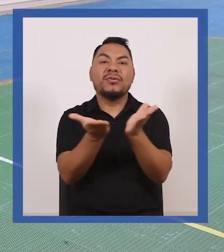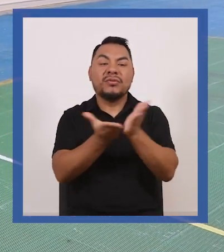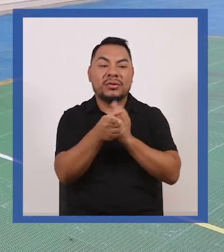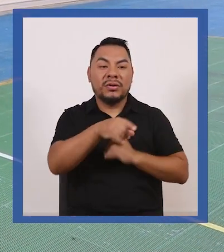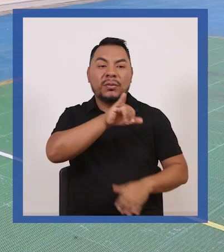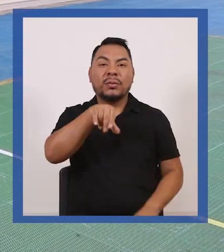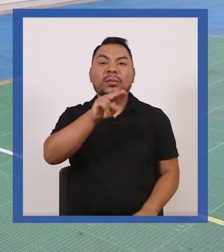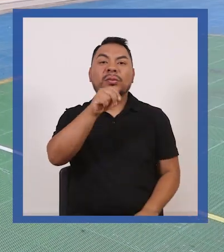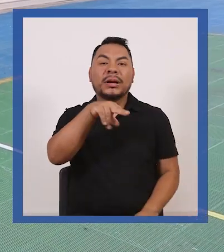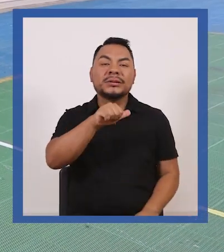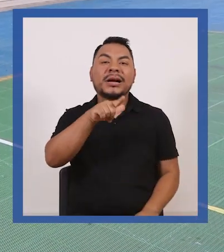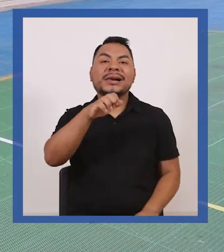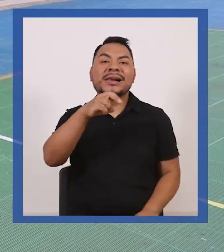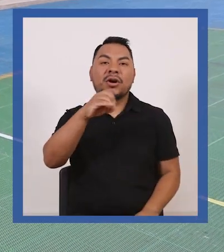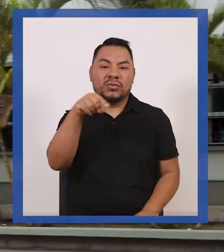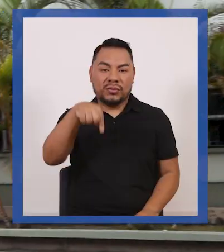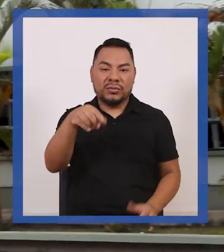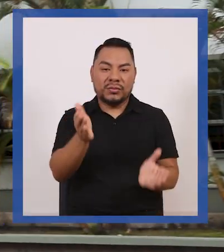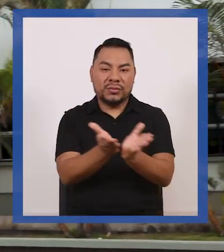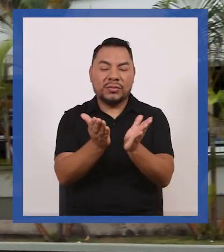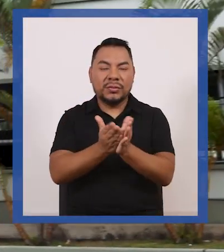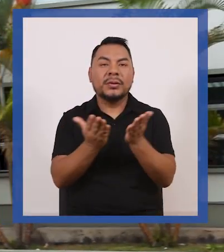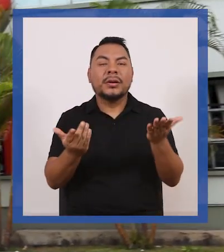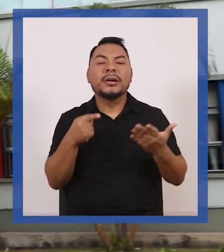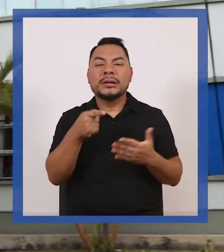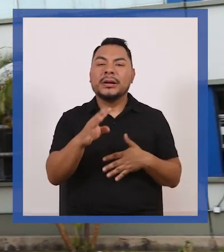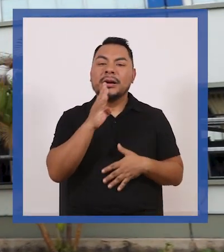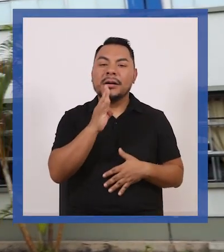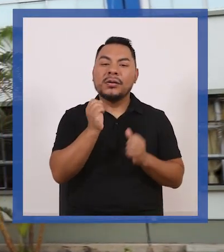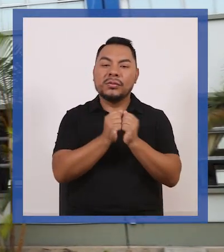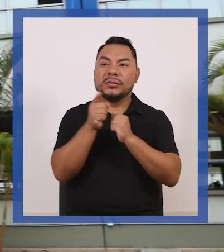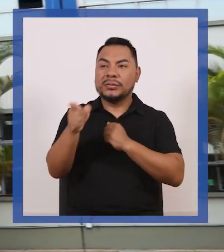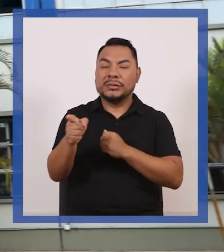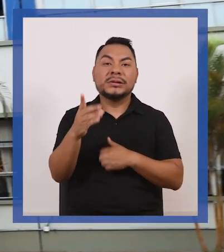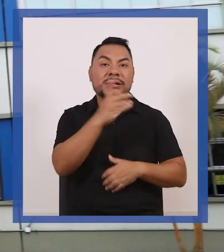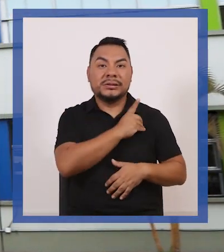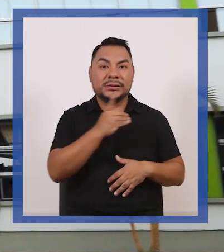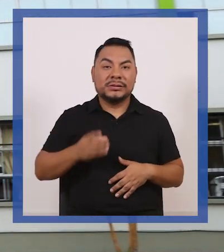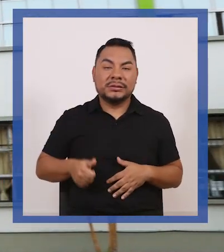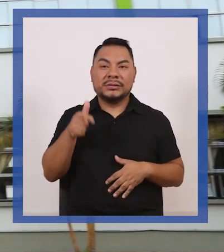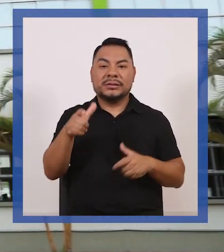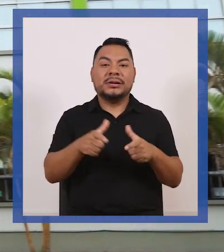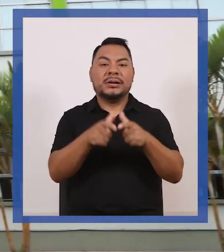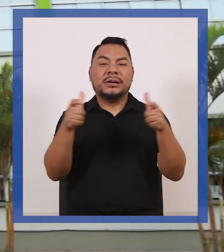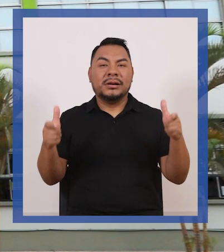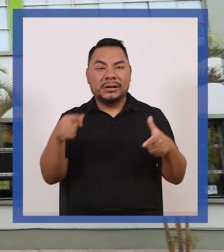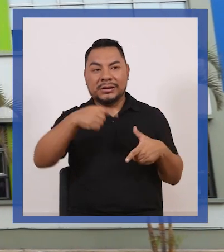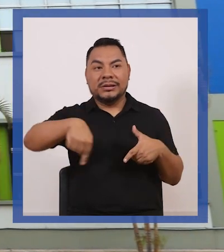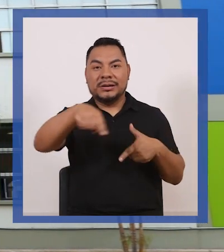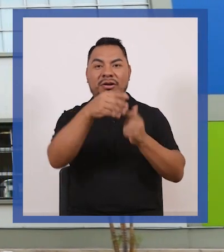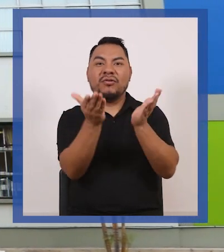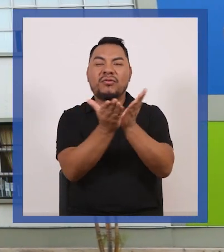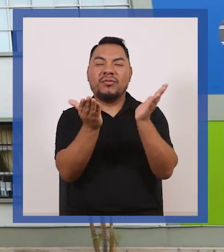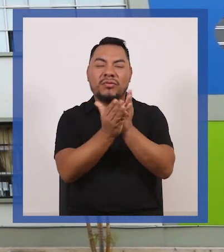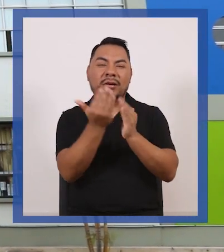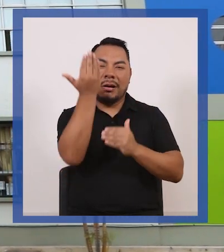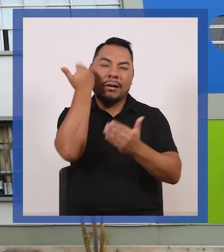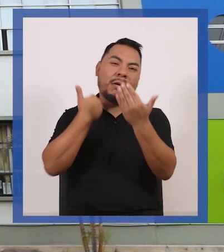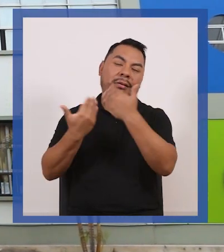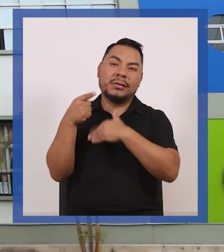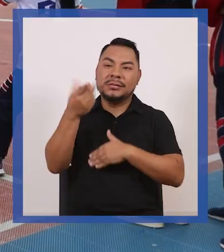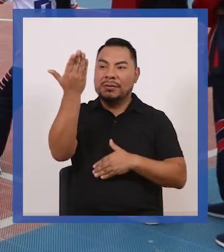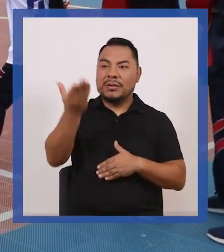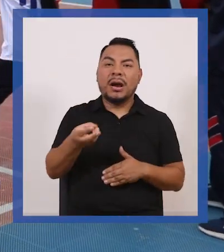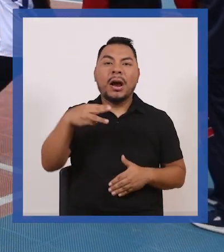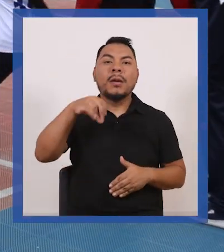colegio Juana Alarco de Dahmer y para ello voy a conversar con el director de esta emblemática institución educativa